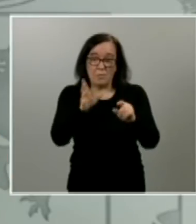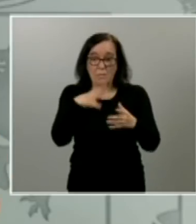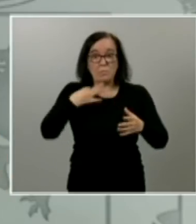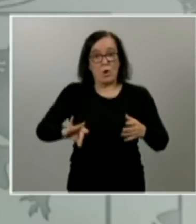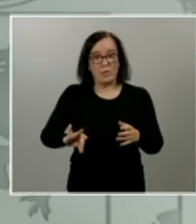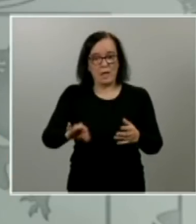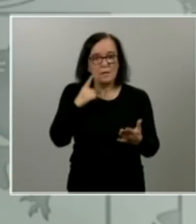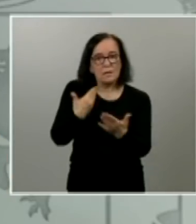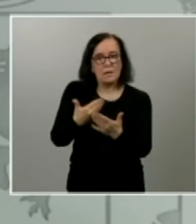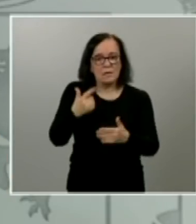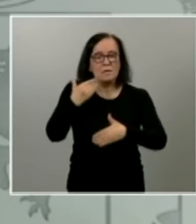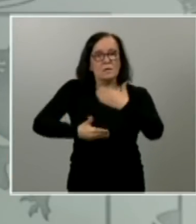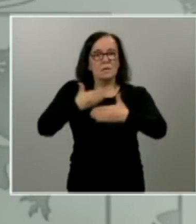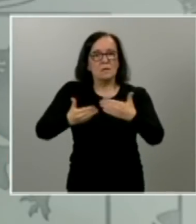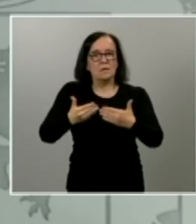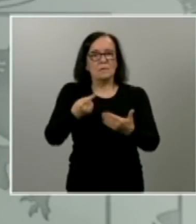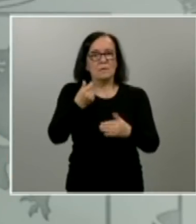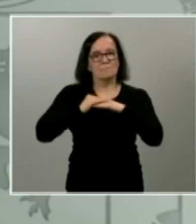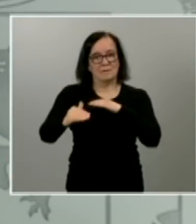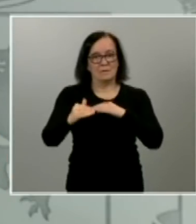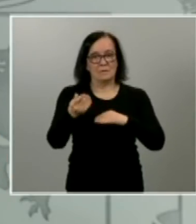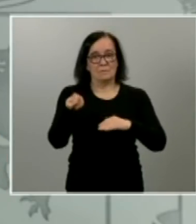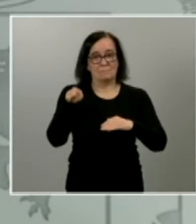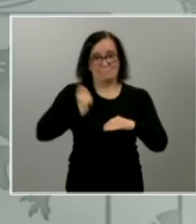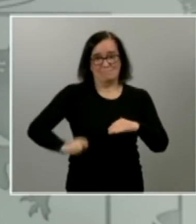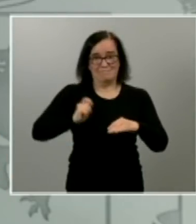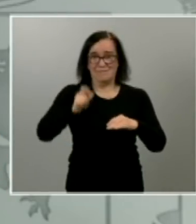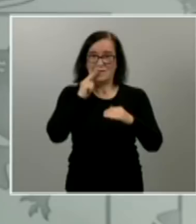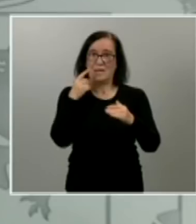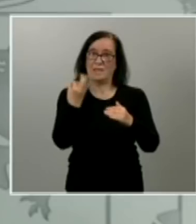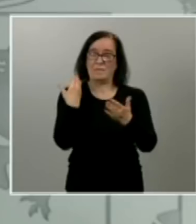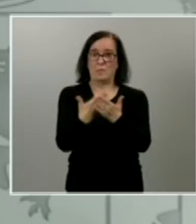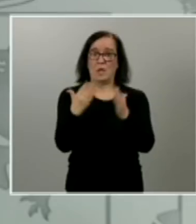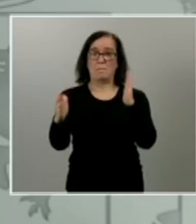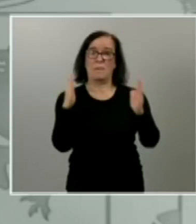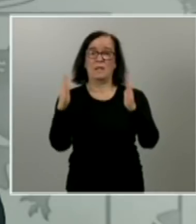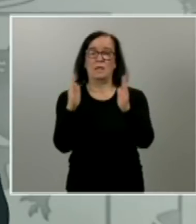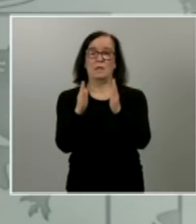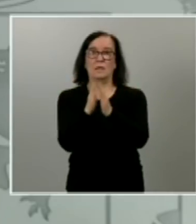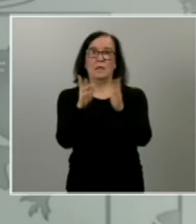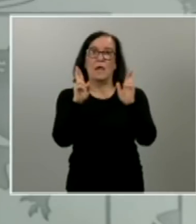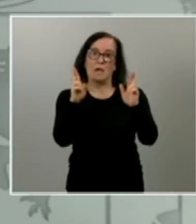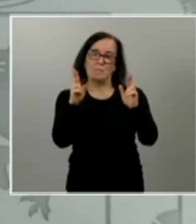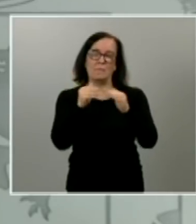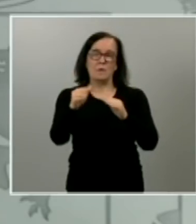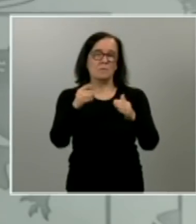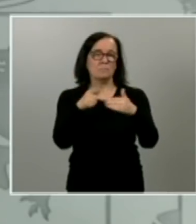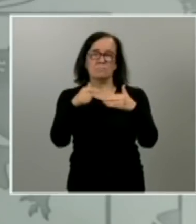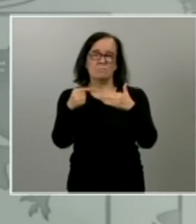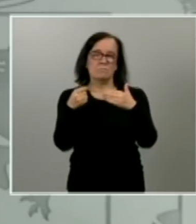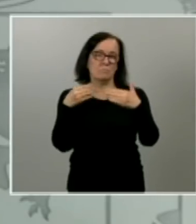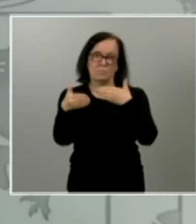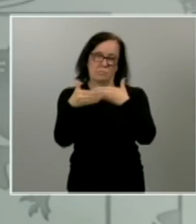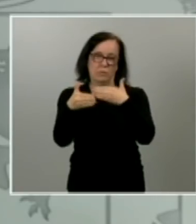garantizar y sostener las rentas que vamos a tener que garantizar durante este periodo que esperemos sea lo más breve posible para que la economía rebote y volvamos a